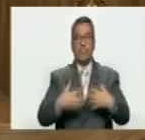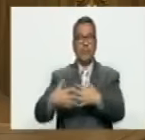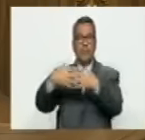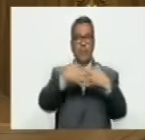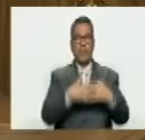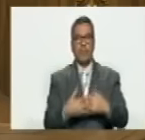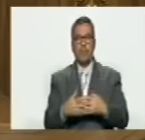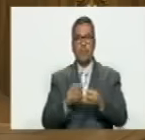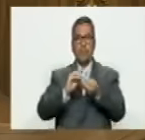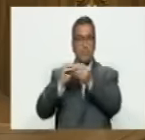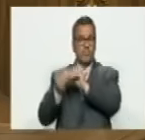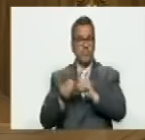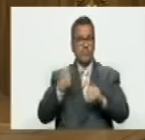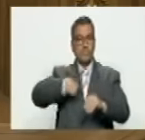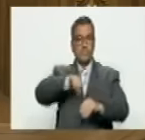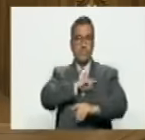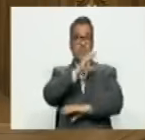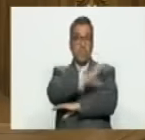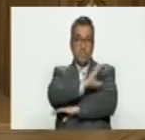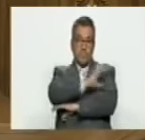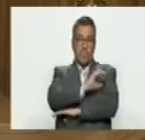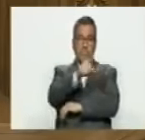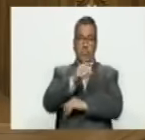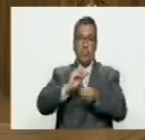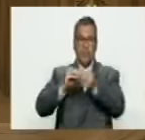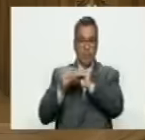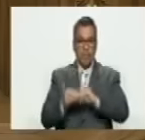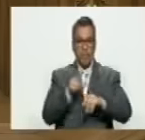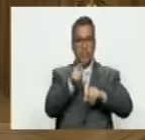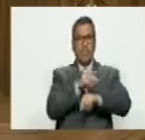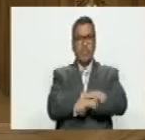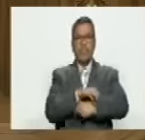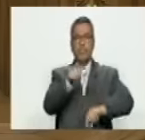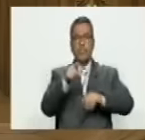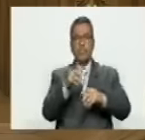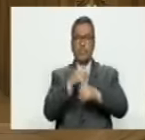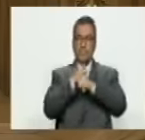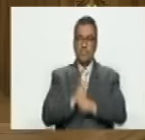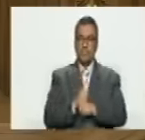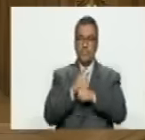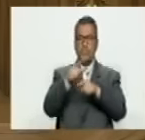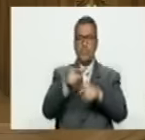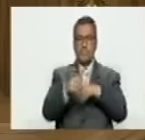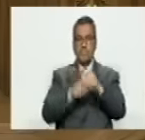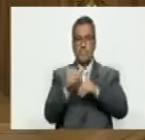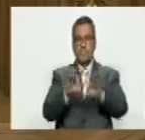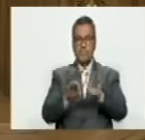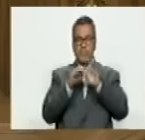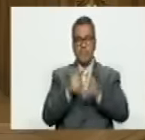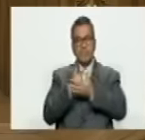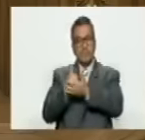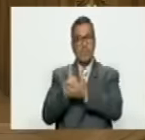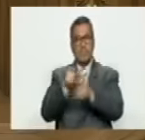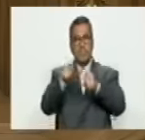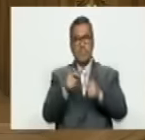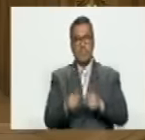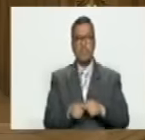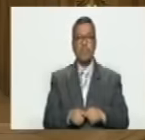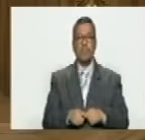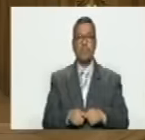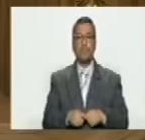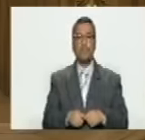modificar nuestra conducta para que se adapte a lo que ellos esperan que beneficie sus intereses de eso se trata todo